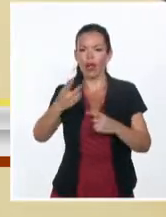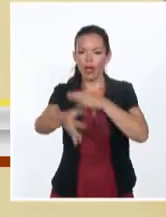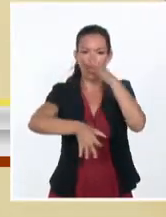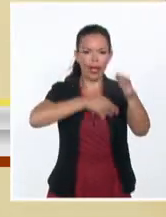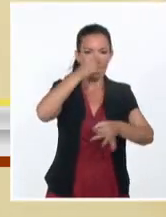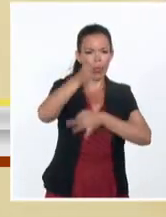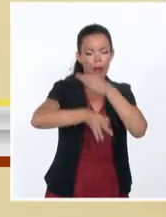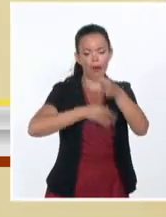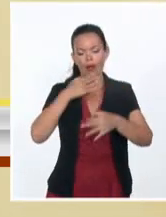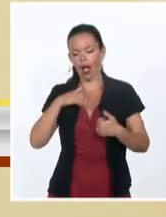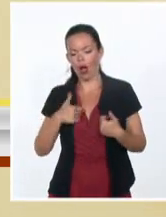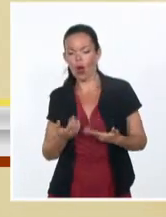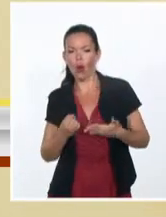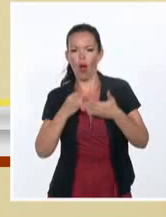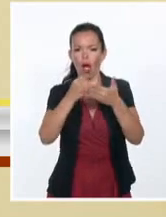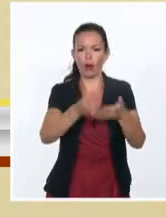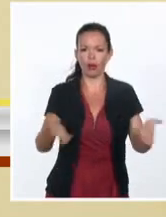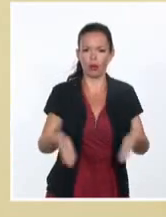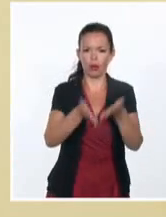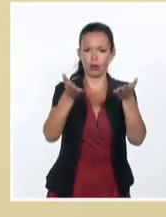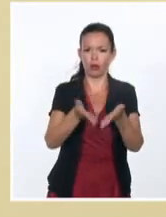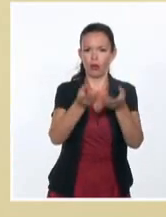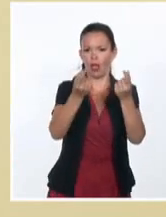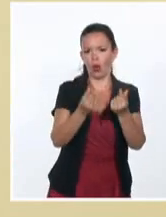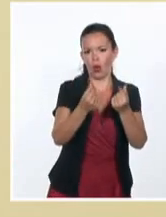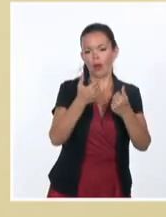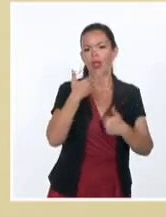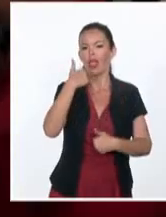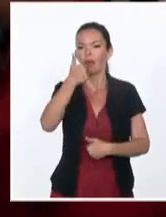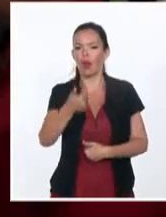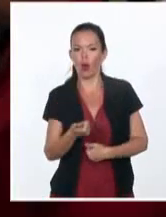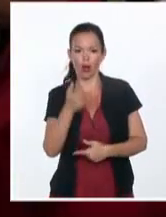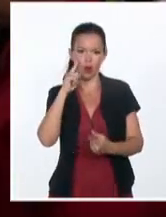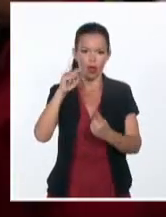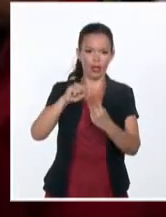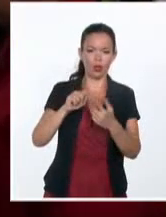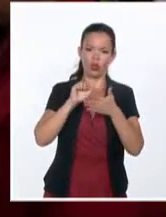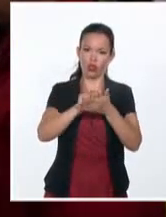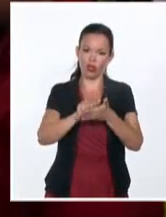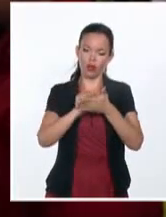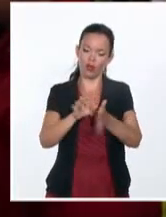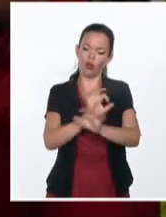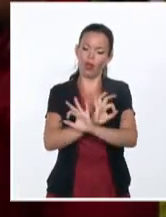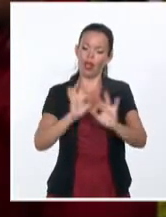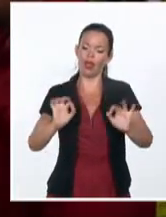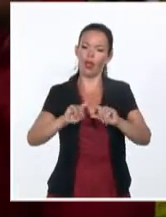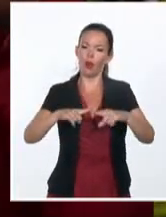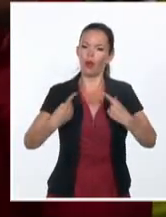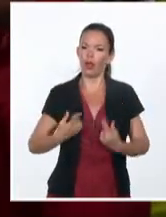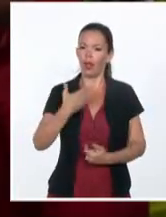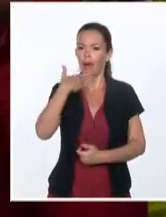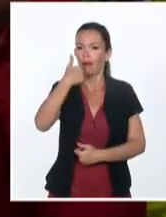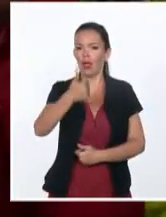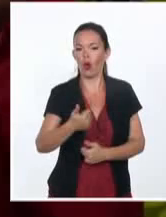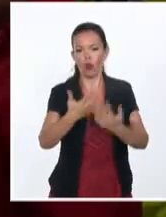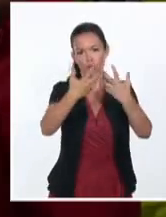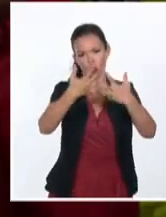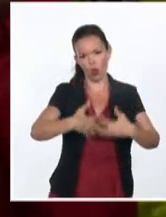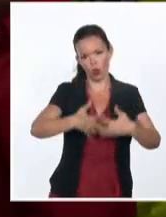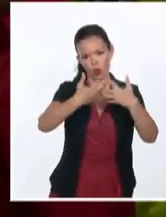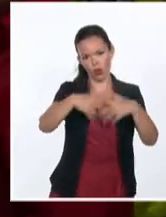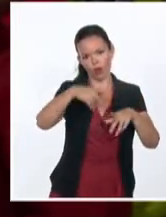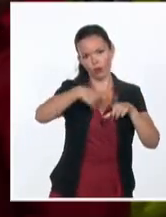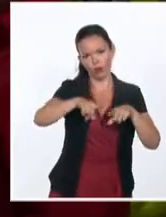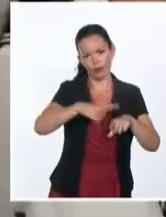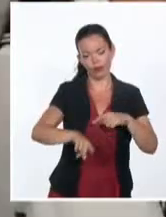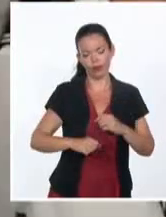economía y sus preocupaciones por mejorar la calidad de los servicios a partir de la recuperación de la producción de insumos. En lo que